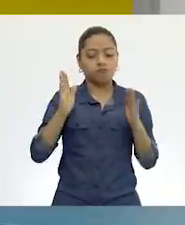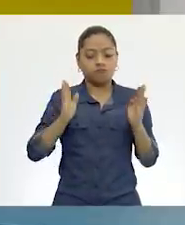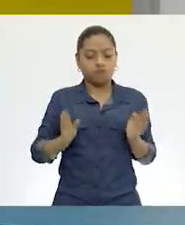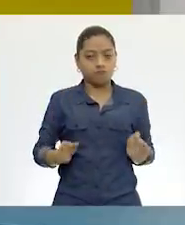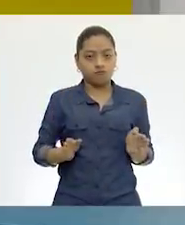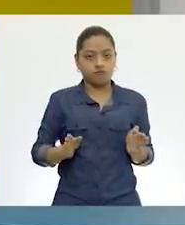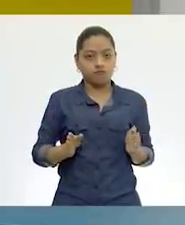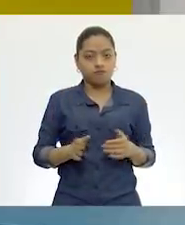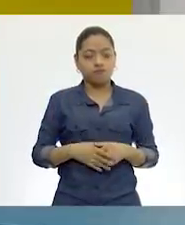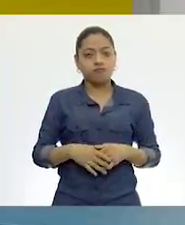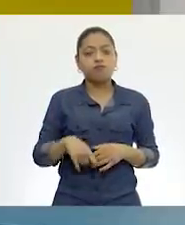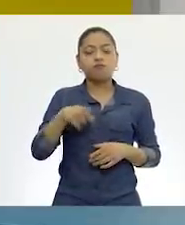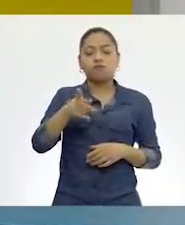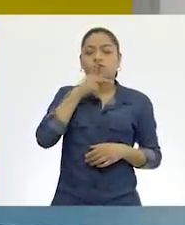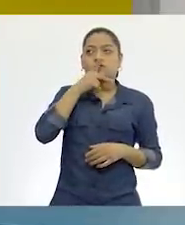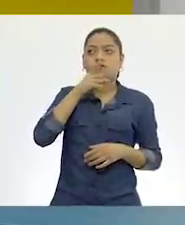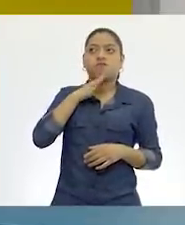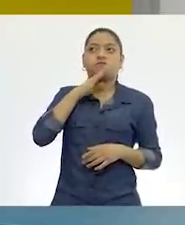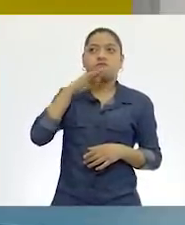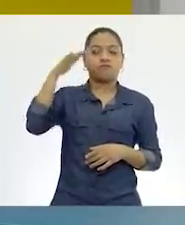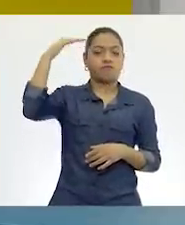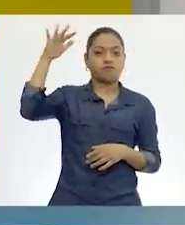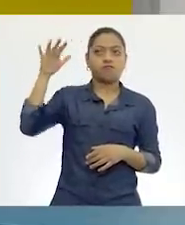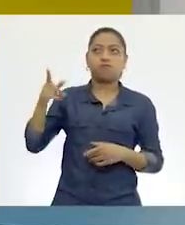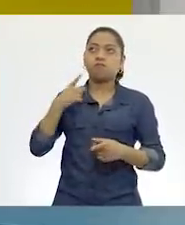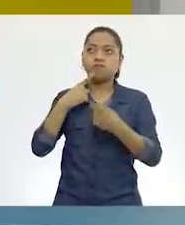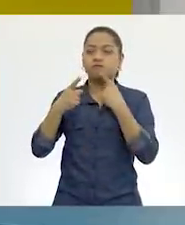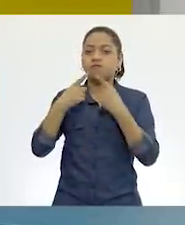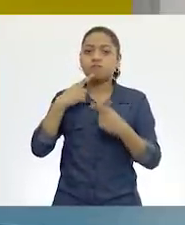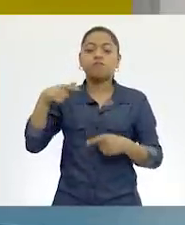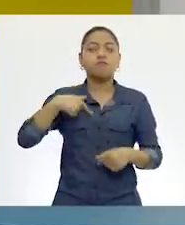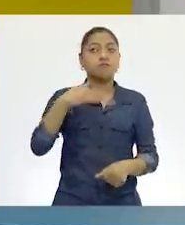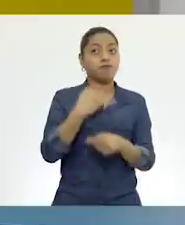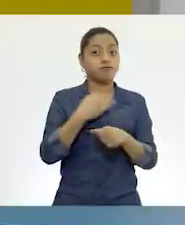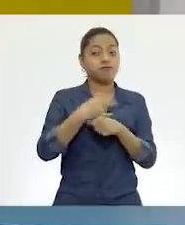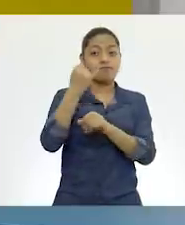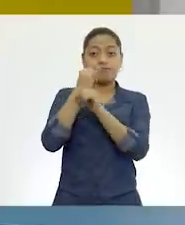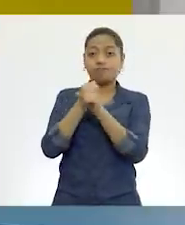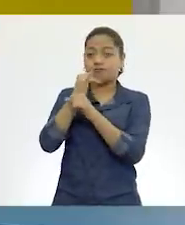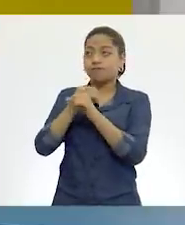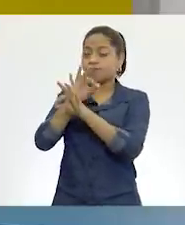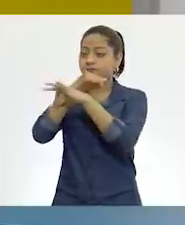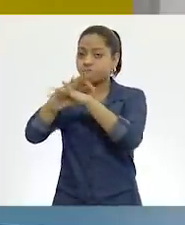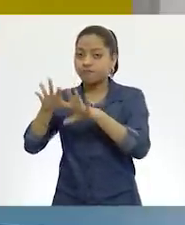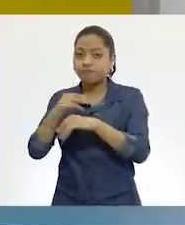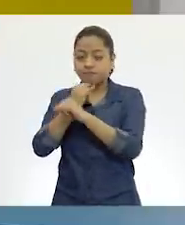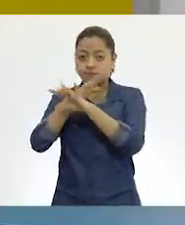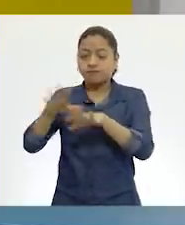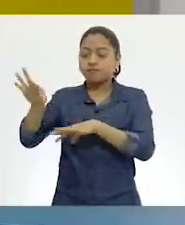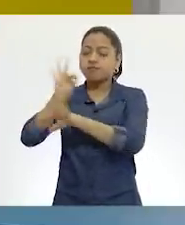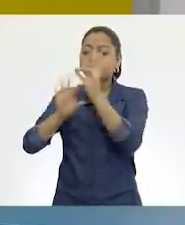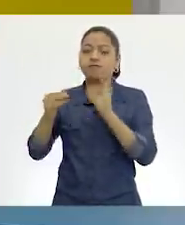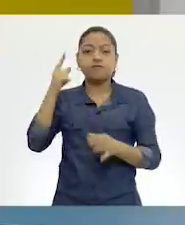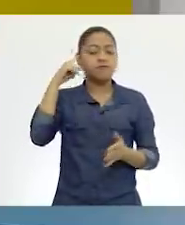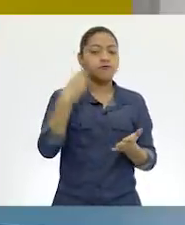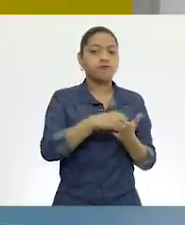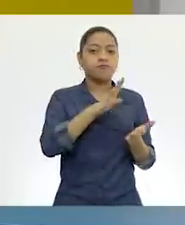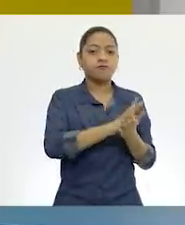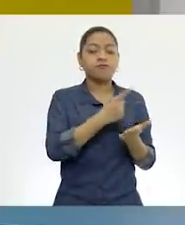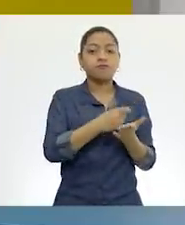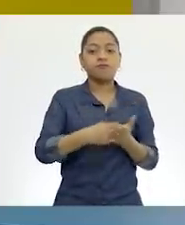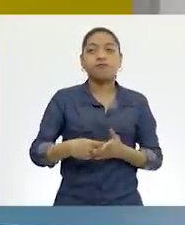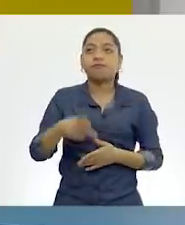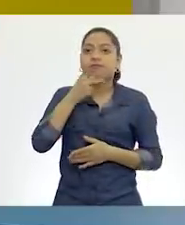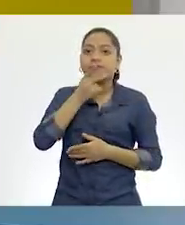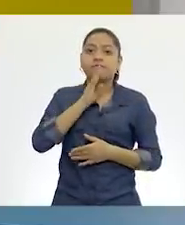tú comentes con tu papá, con tu mamá, que estás haciendo una investigación para tu reportaje, para que determines también cuánto tiempo vas a pasar